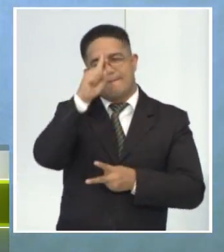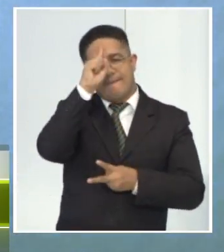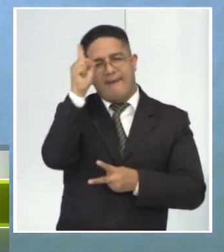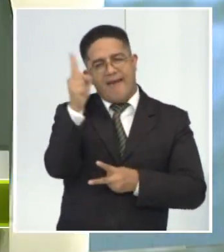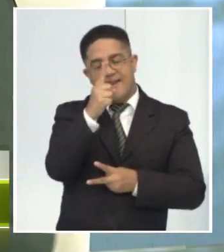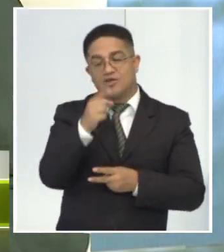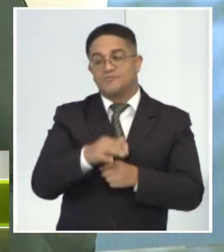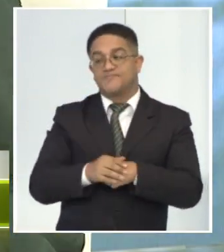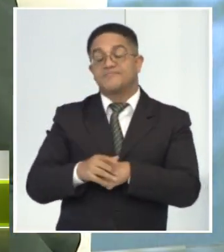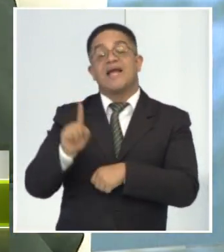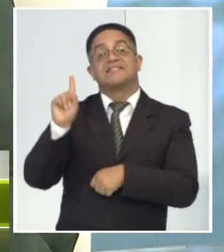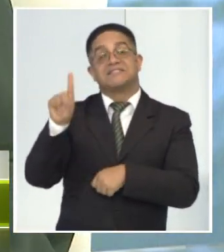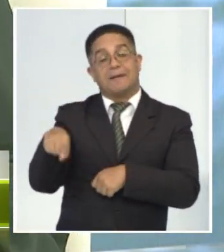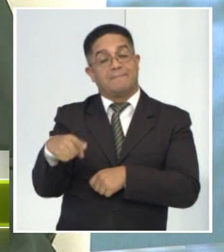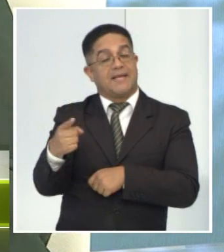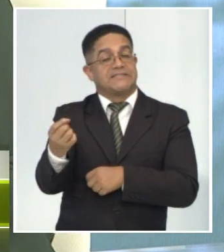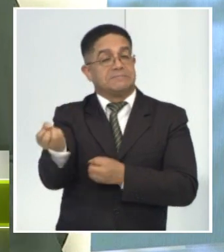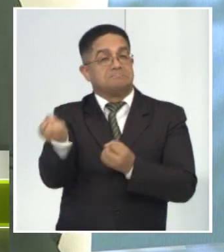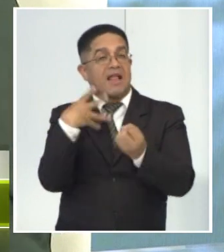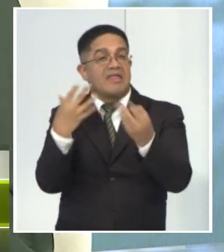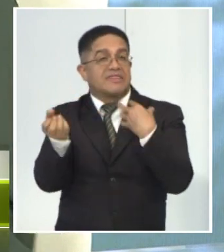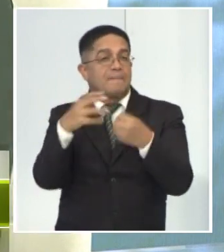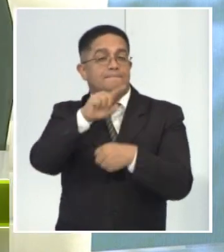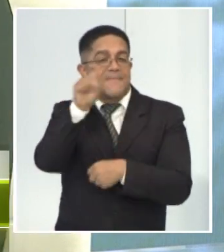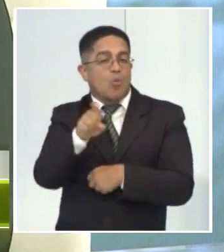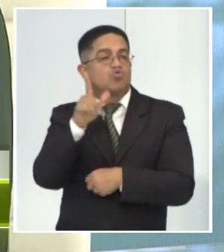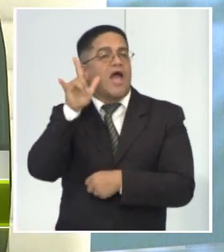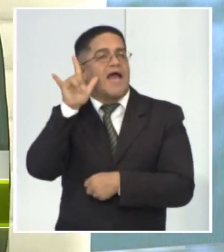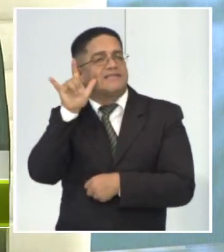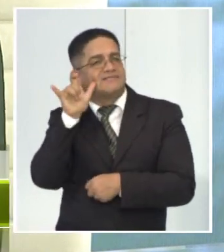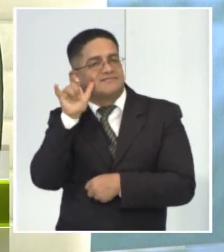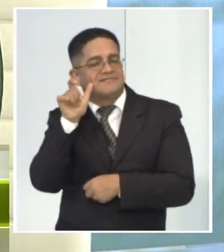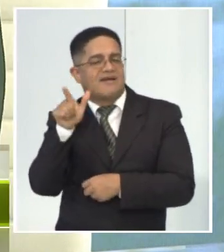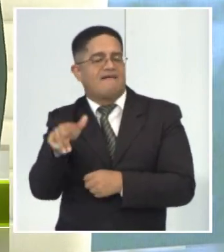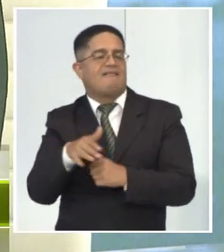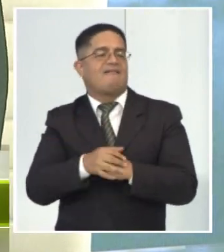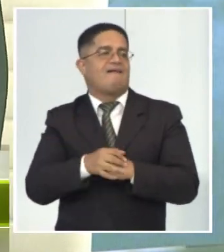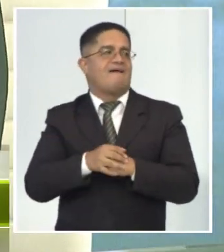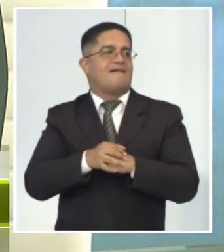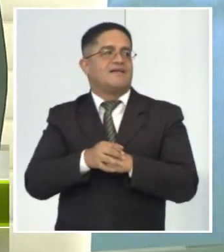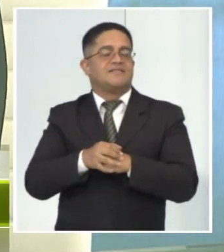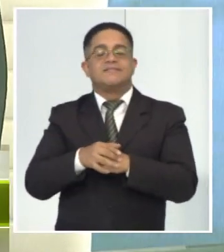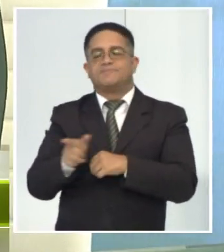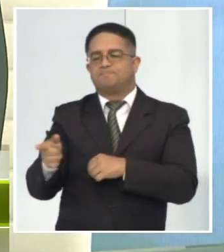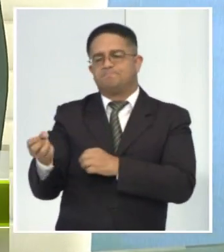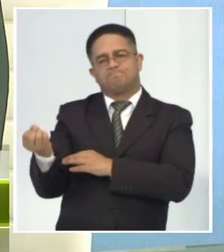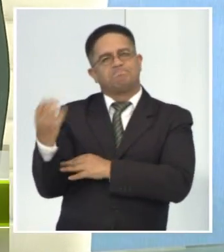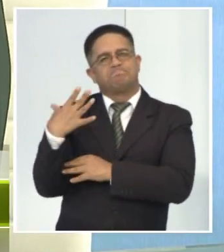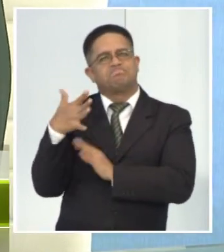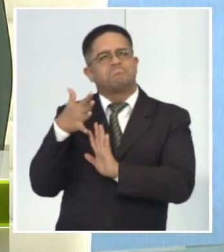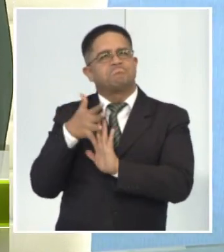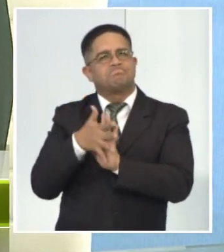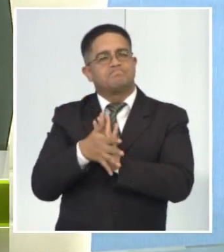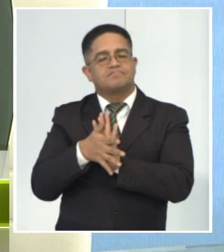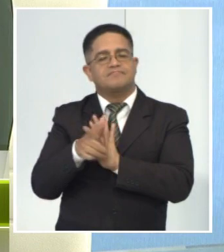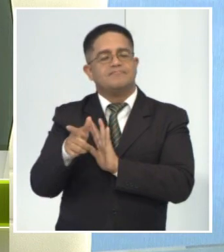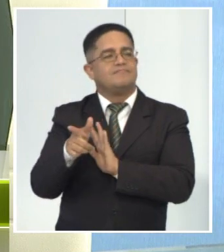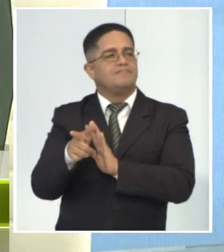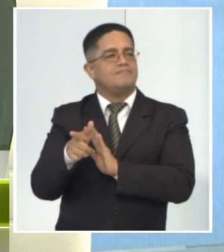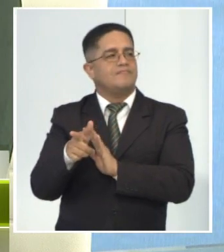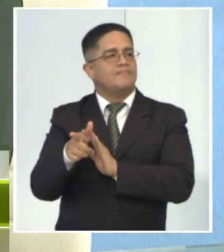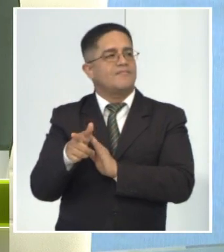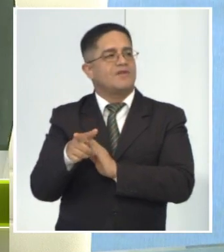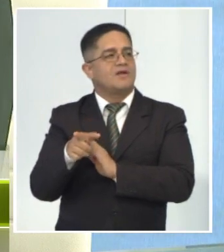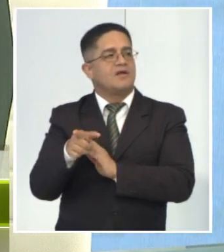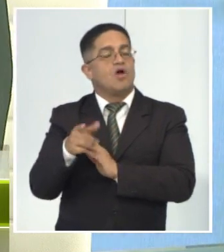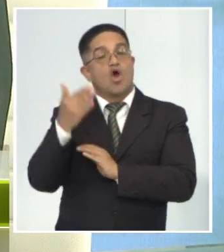Doctor, también nos llegan preguntas en redes sociales, estamos en Instagram Live a través de Daniela J. Salas y nos escribe lo siguiente, el lecherín, guión bajo,